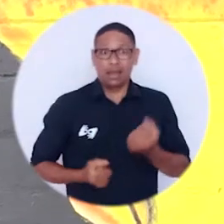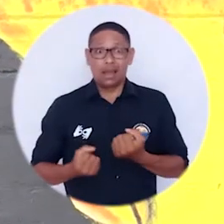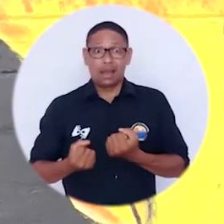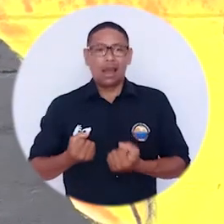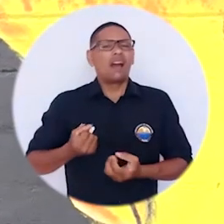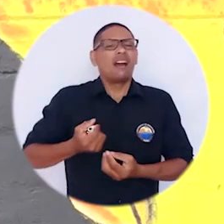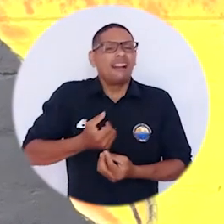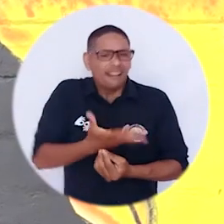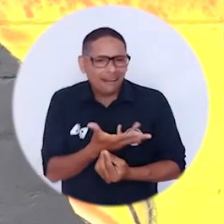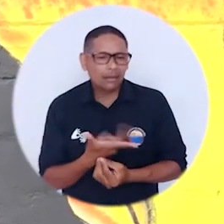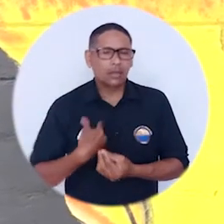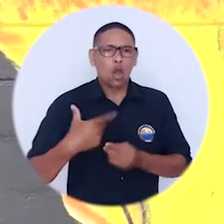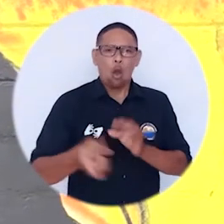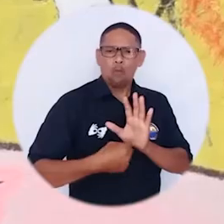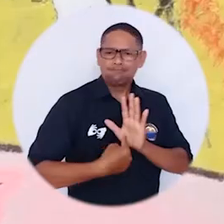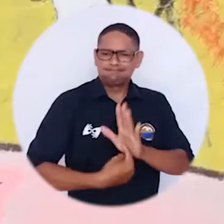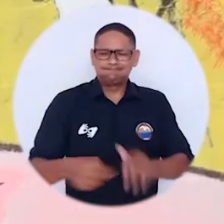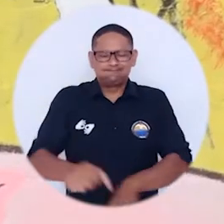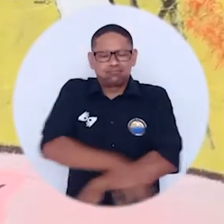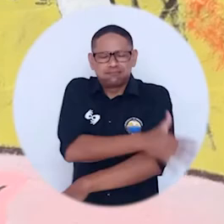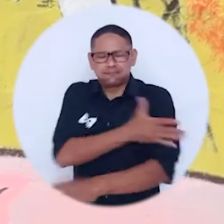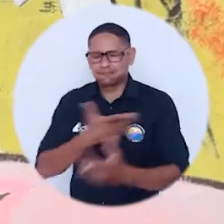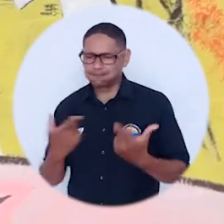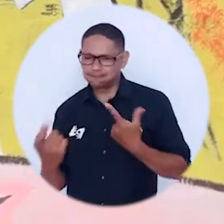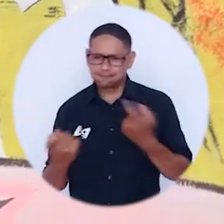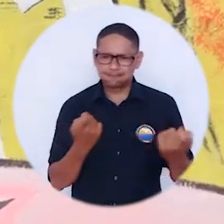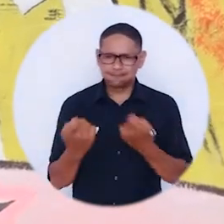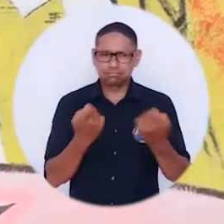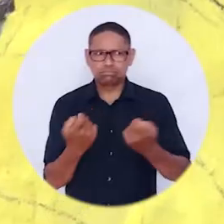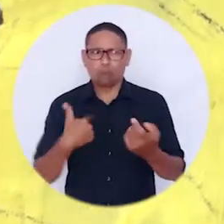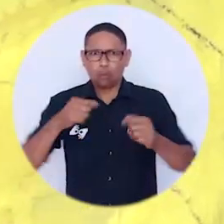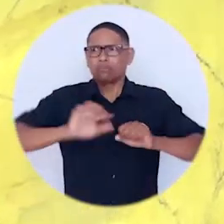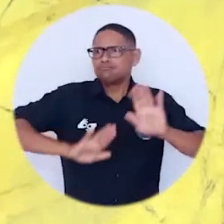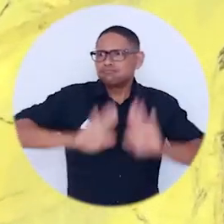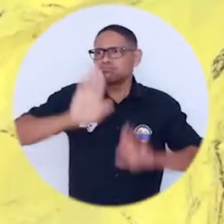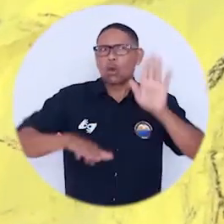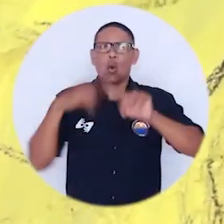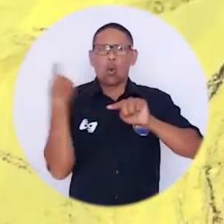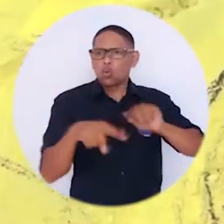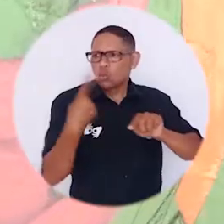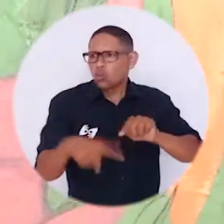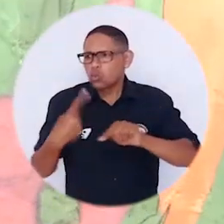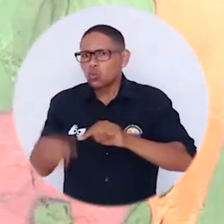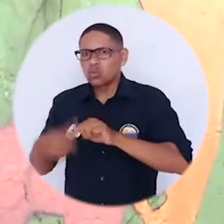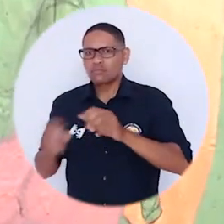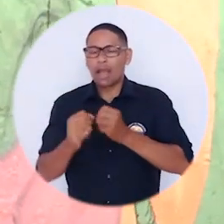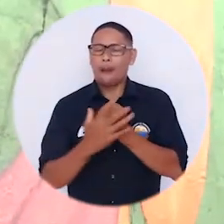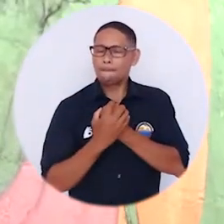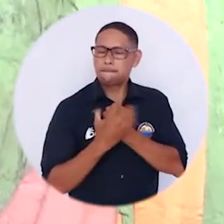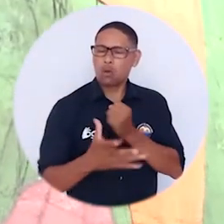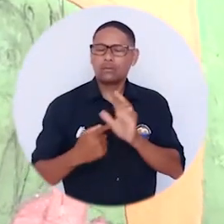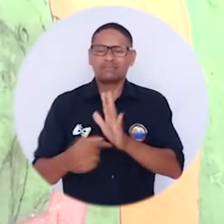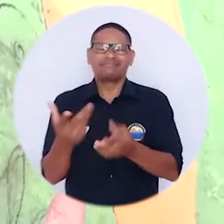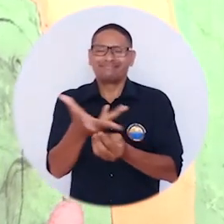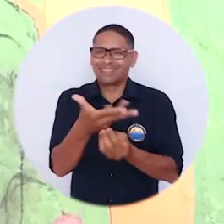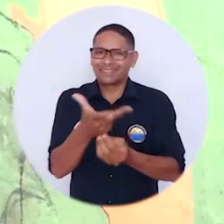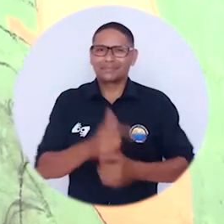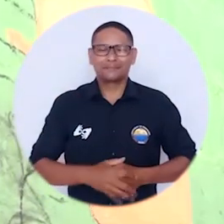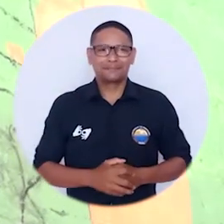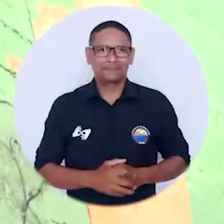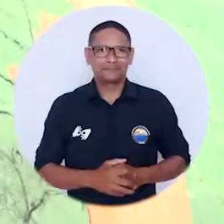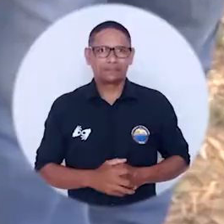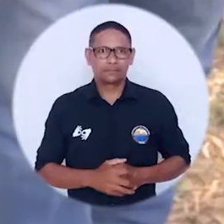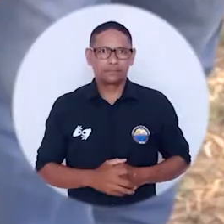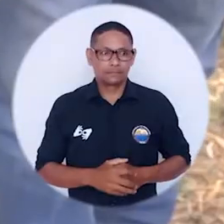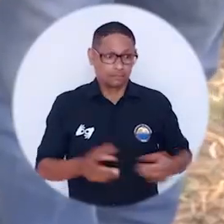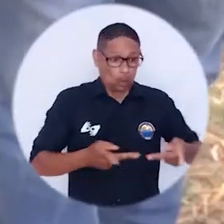gestionar nuestras emociones, entender que podemos usar diferentes mecanismos de participación y expresarnos a través del